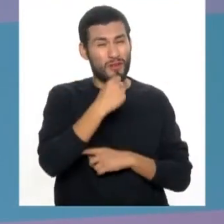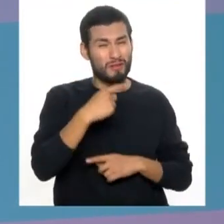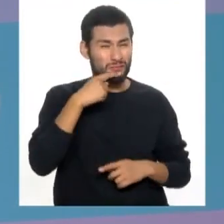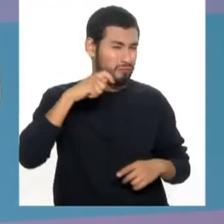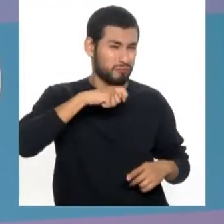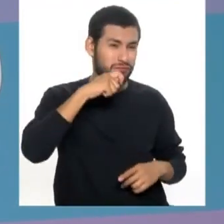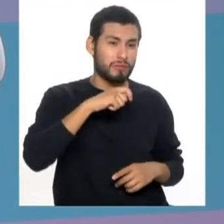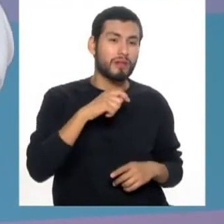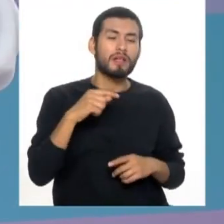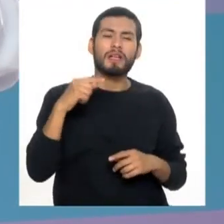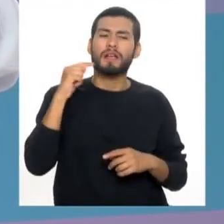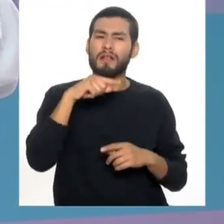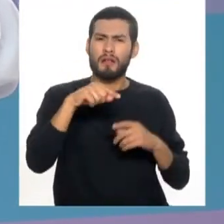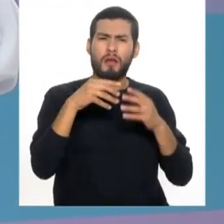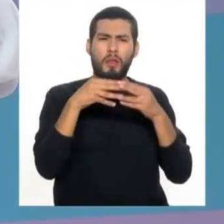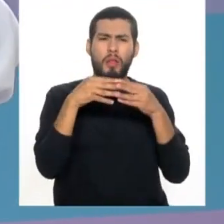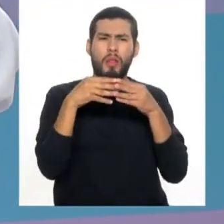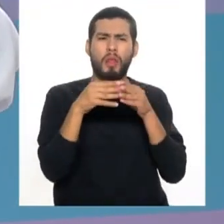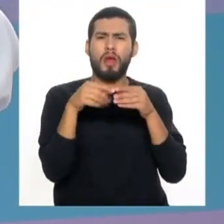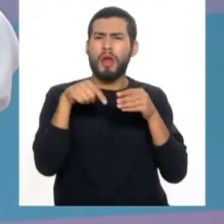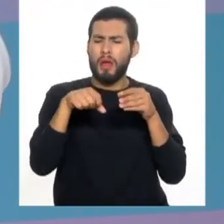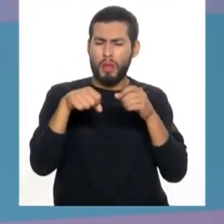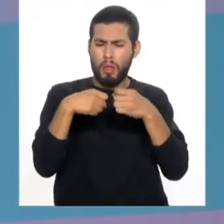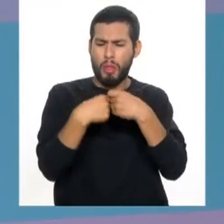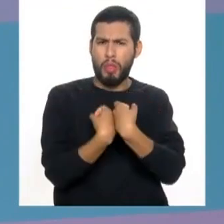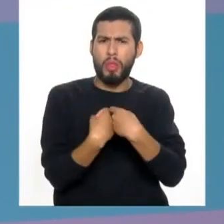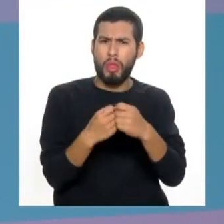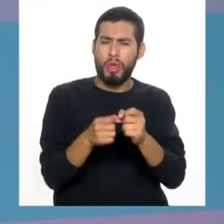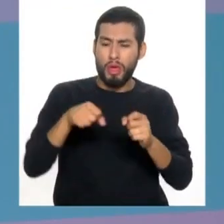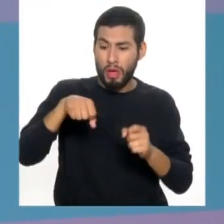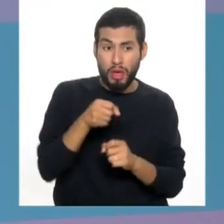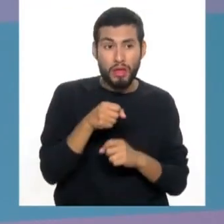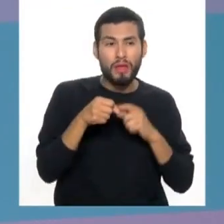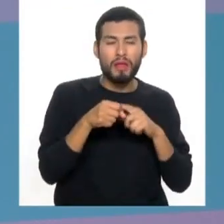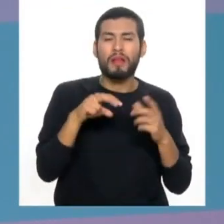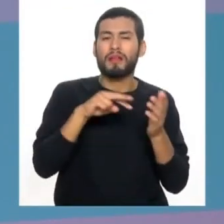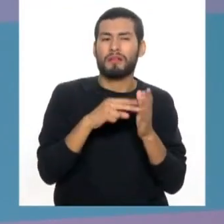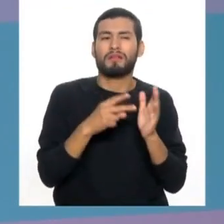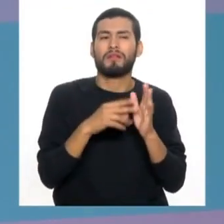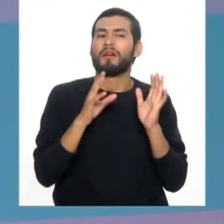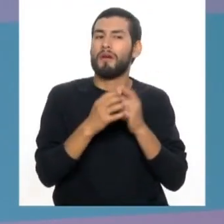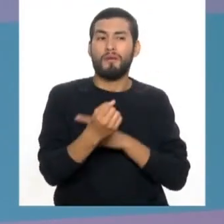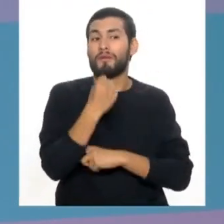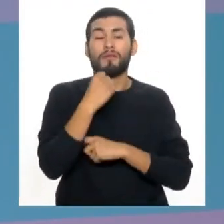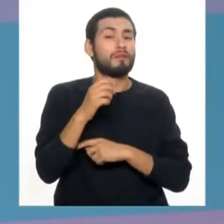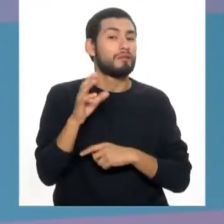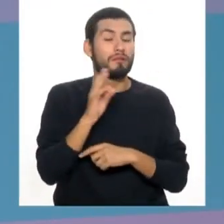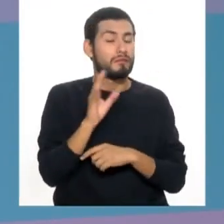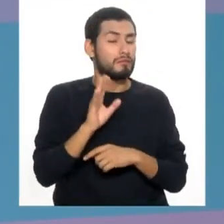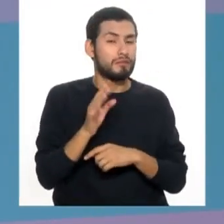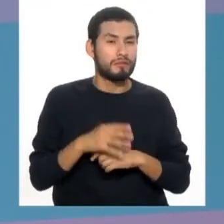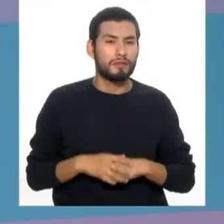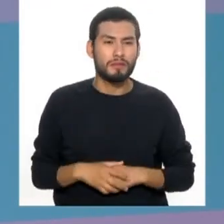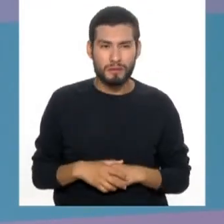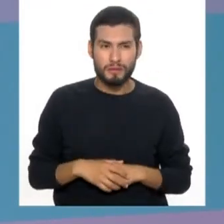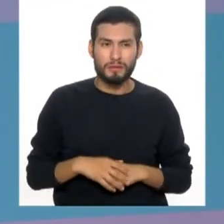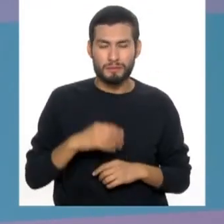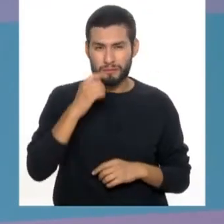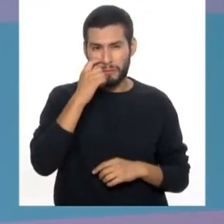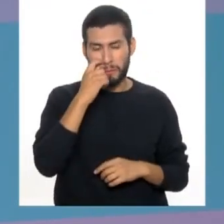mucha fuerza, el cepillo se dobla, el mango se dobla. Entonces, al doblarse el mango quiere decir que ya pasaron la fuerza necesaria. Inclusive,